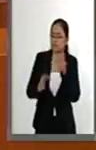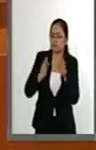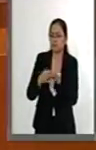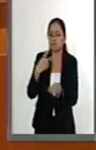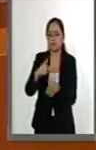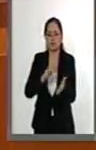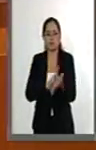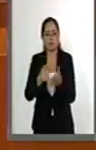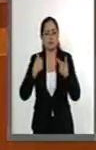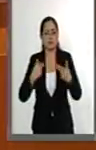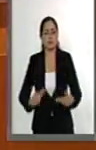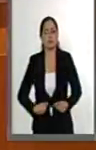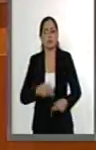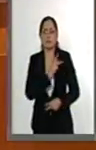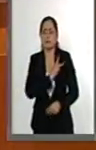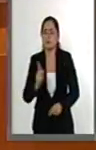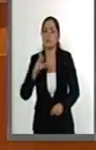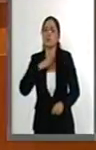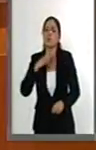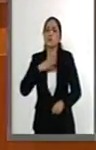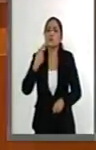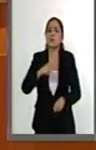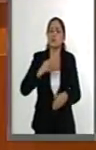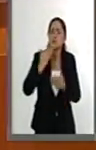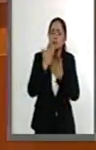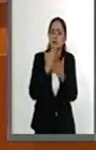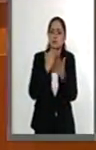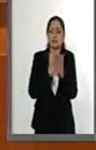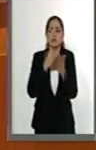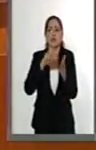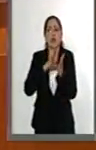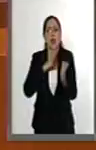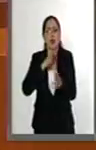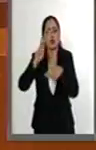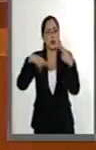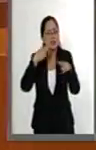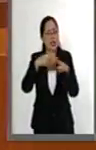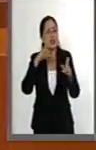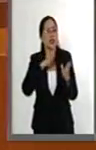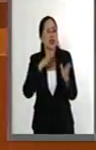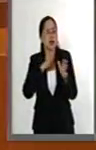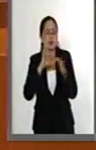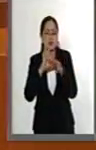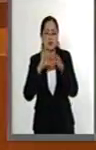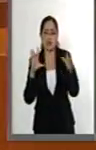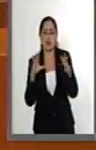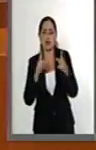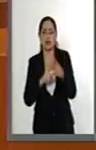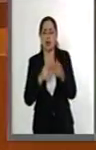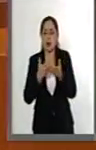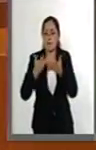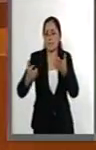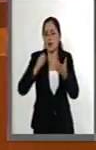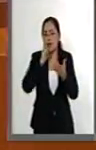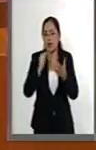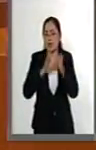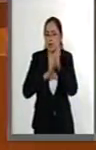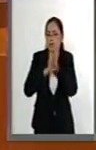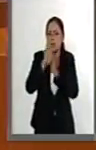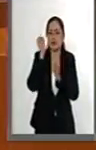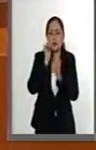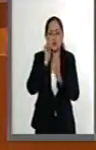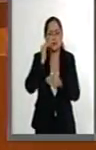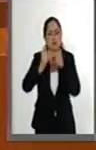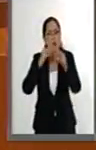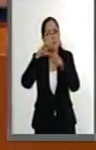los derechos humanos de conformidad con los principios de universalidad, interdependencia, indivisibilidad y progresividad.